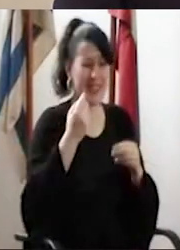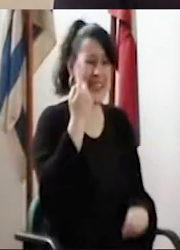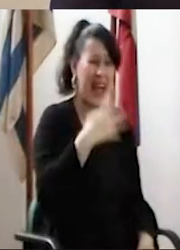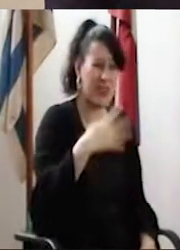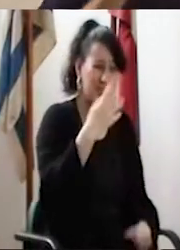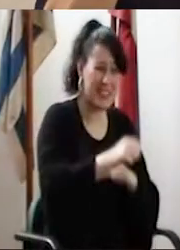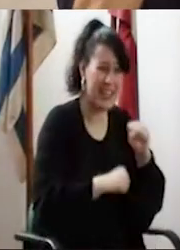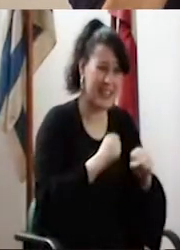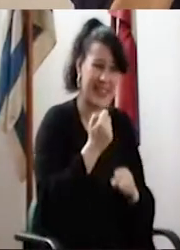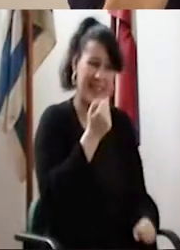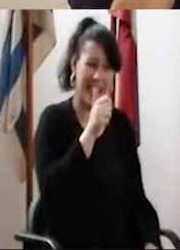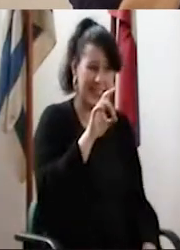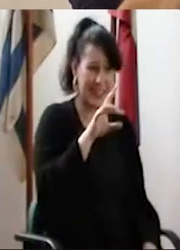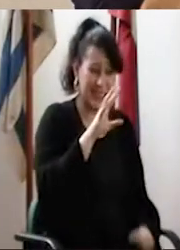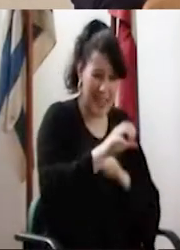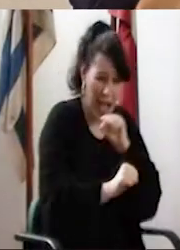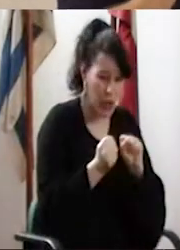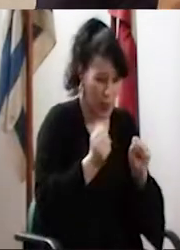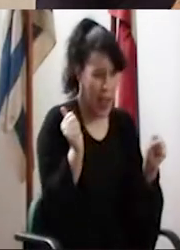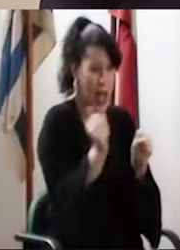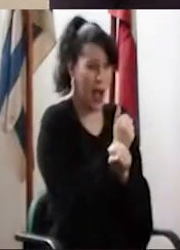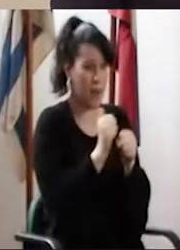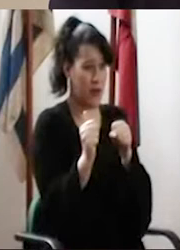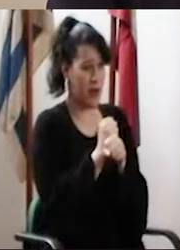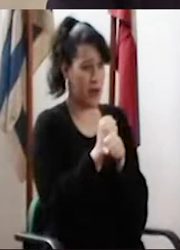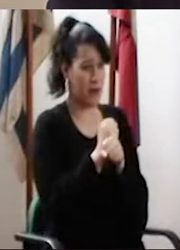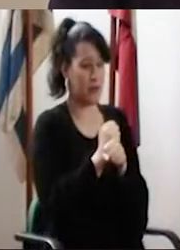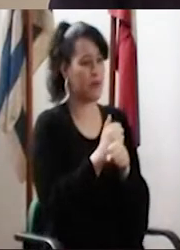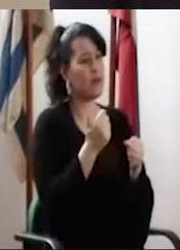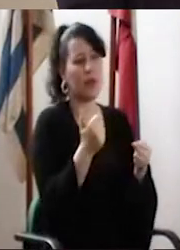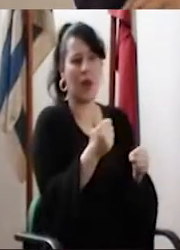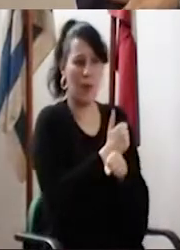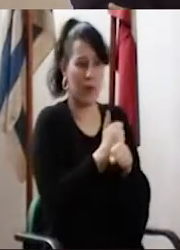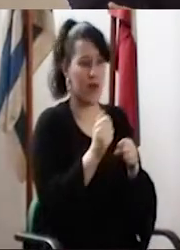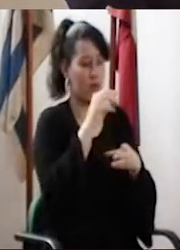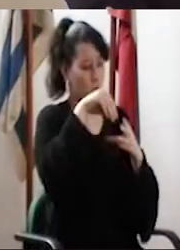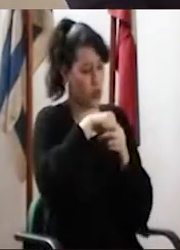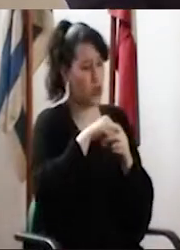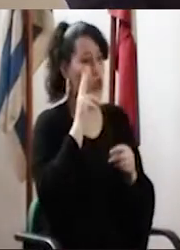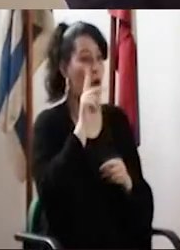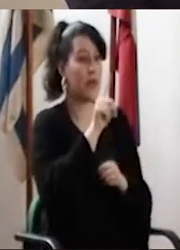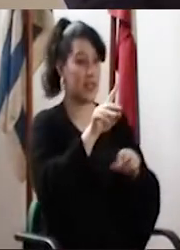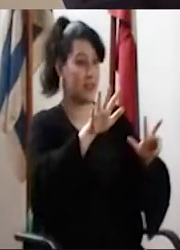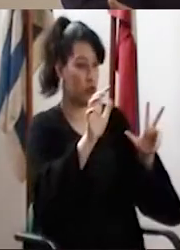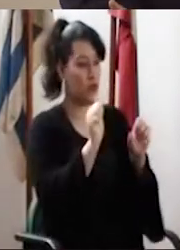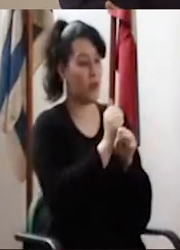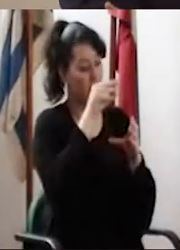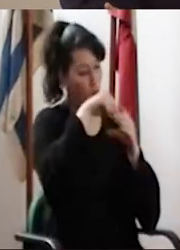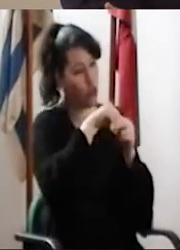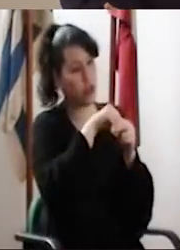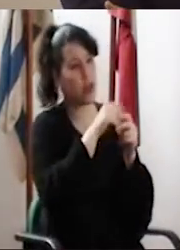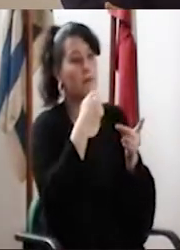fuimos empujando y nos llevó 14 años, casi 15, a aprobarlo. De acuerdo, se aprobaron sus contenidos en